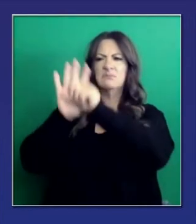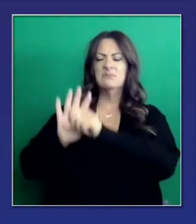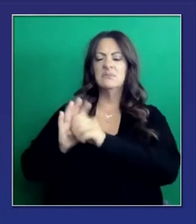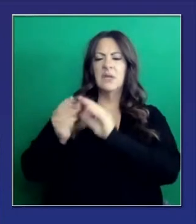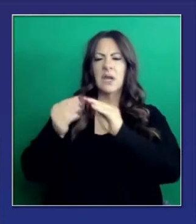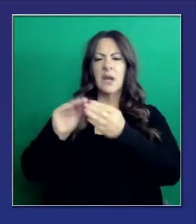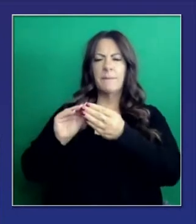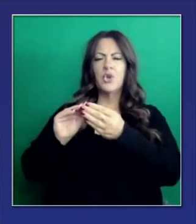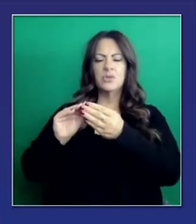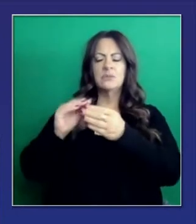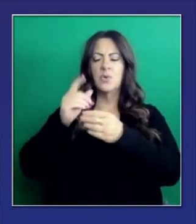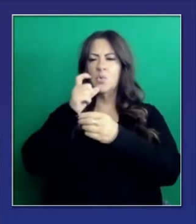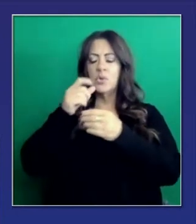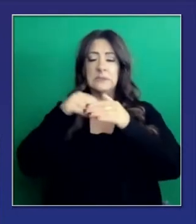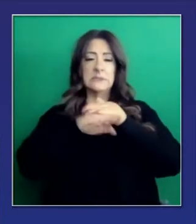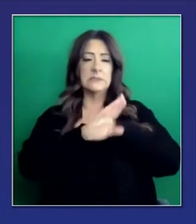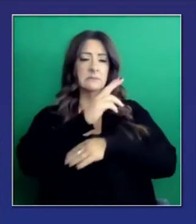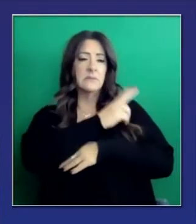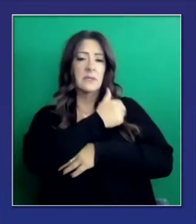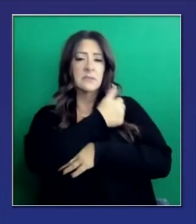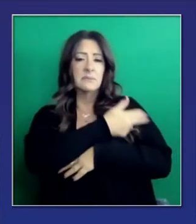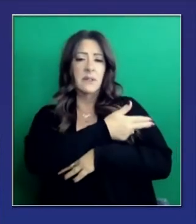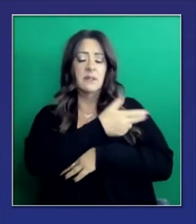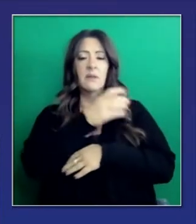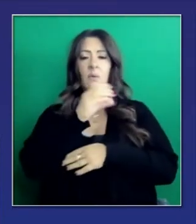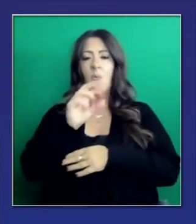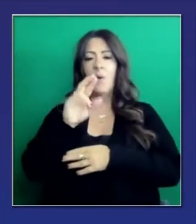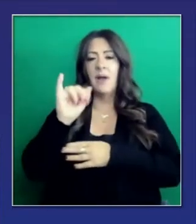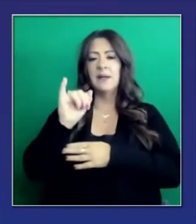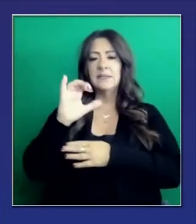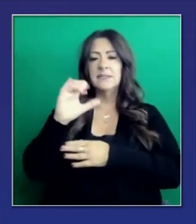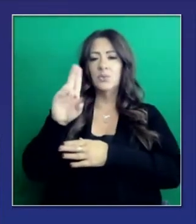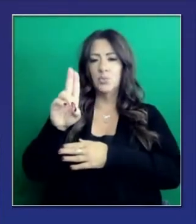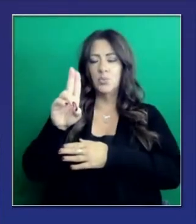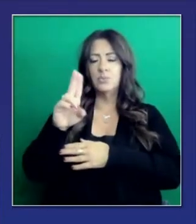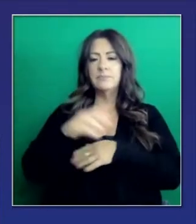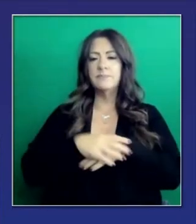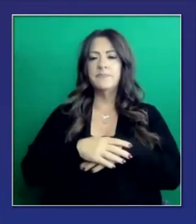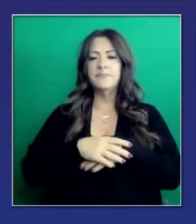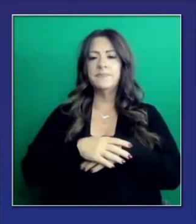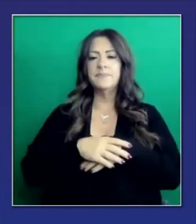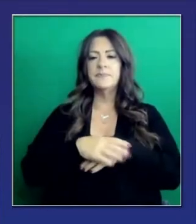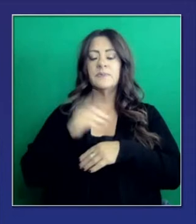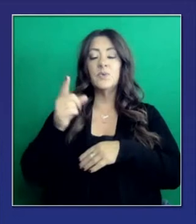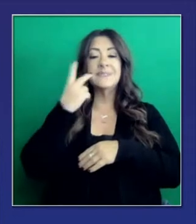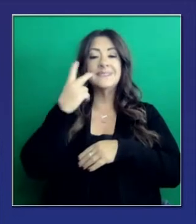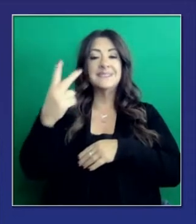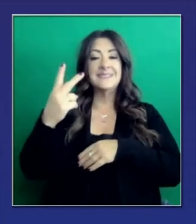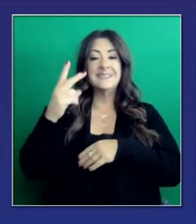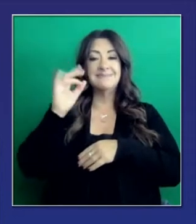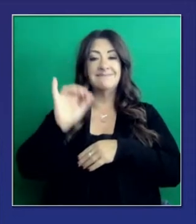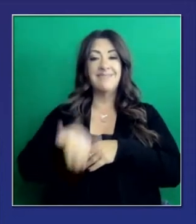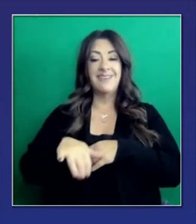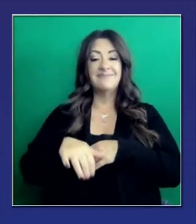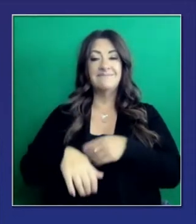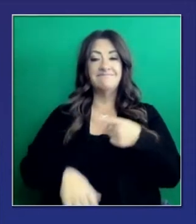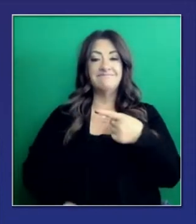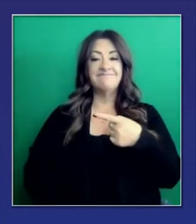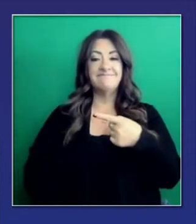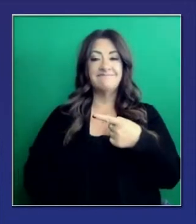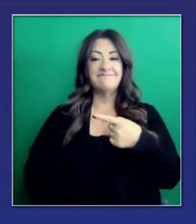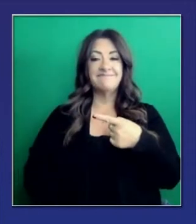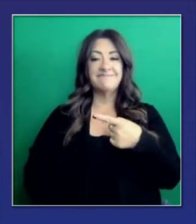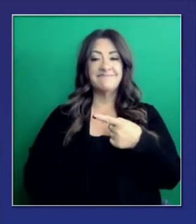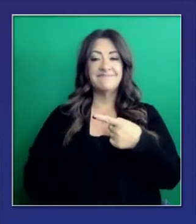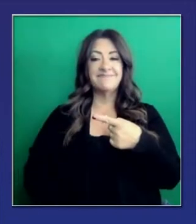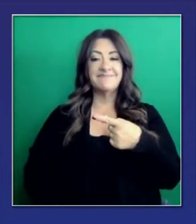de casos de personas que están hospitalizadas y en unidades de cuidado intensivo. Aquí ven las regiones. Son las